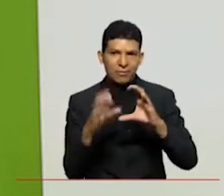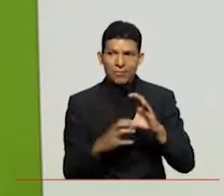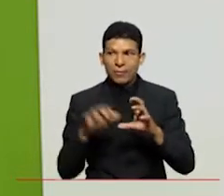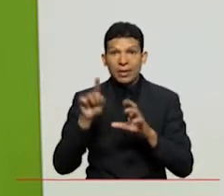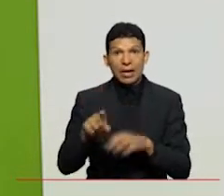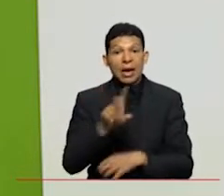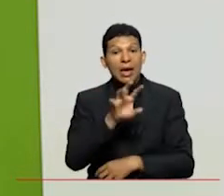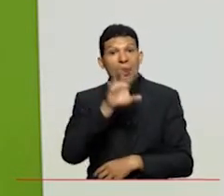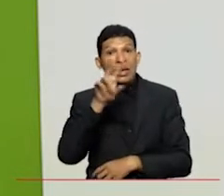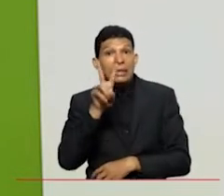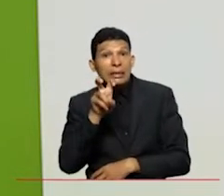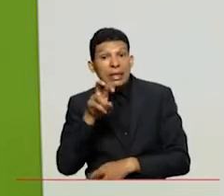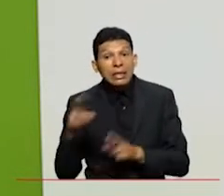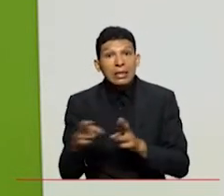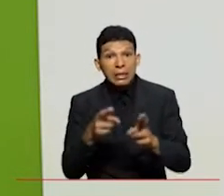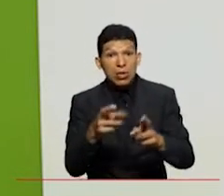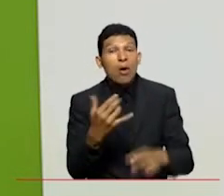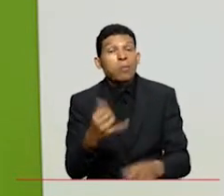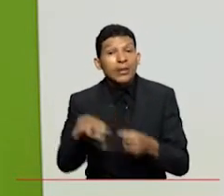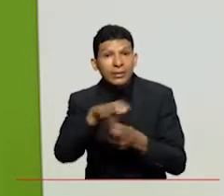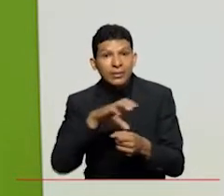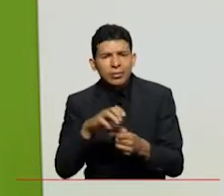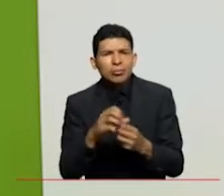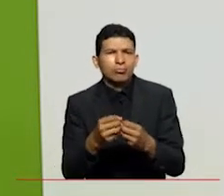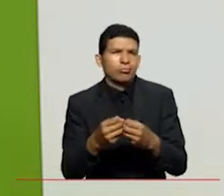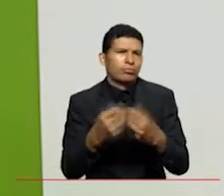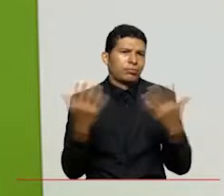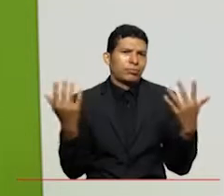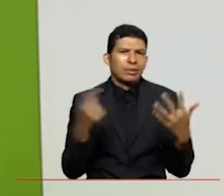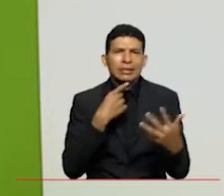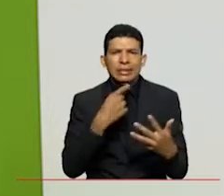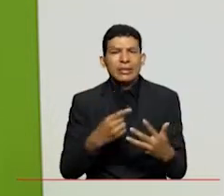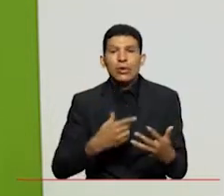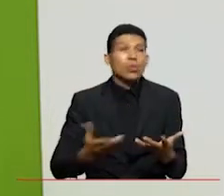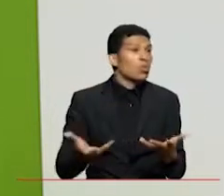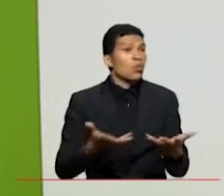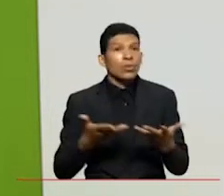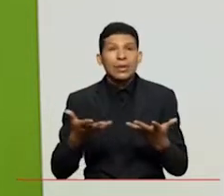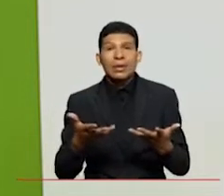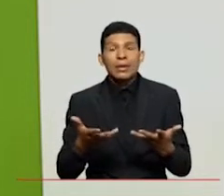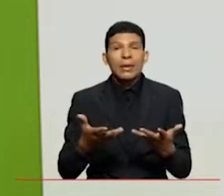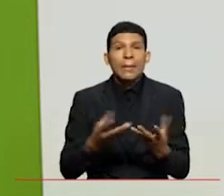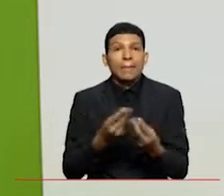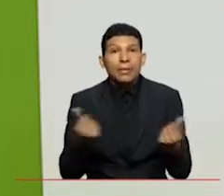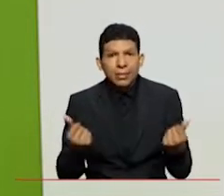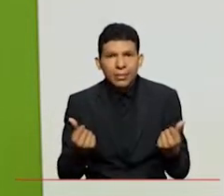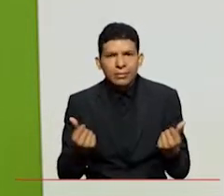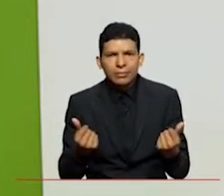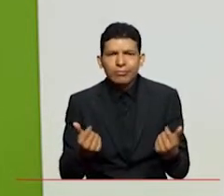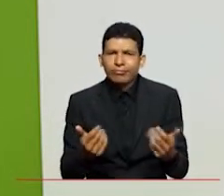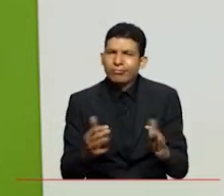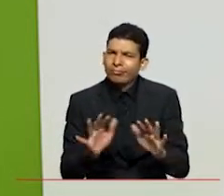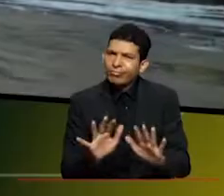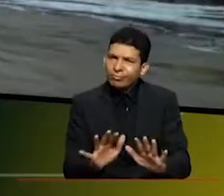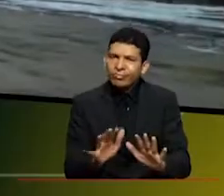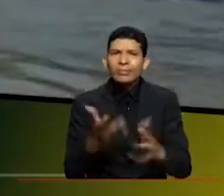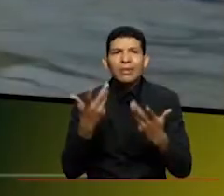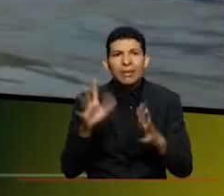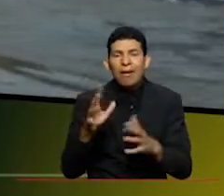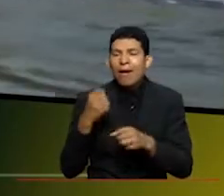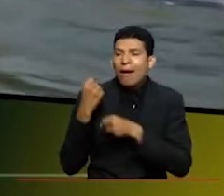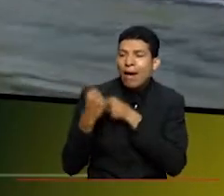siete ríos somos la ciudad de los siete ríos y muchos de nosotros decimos pero dónde están nuestros ríos que se hicieron es que nosotros esos ríos llevan